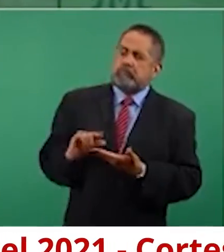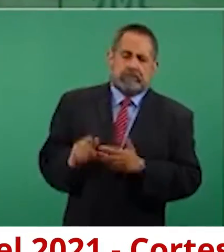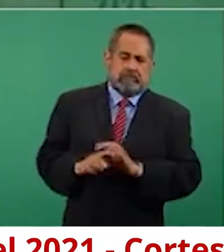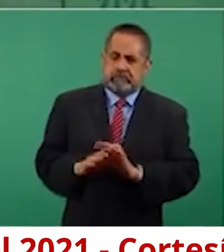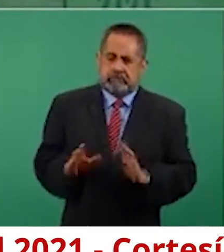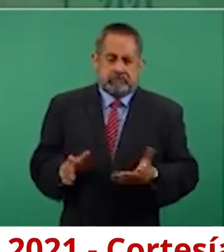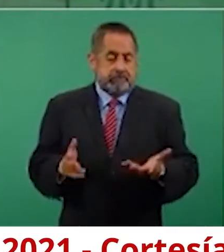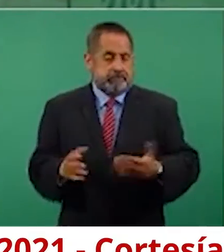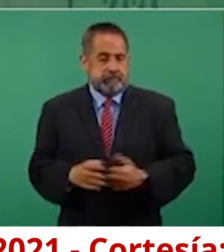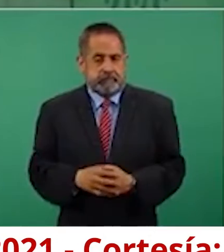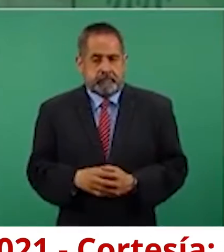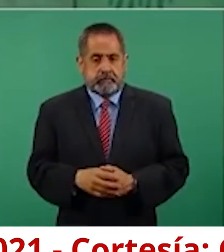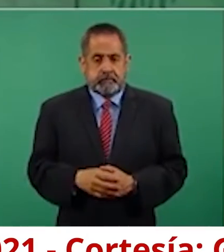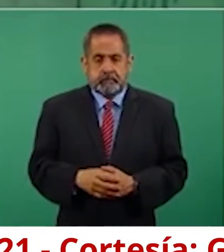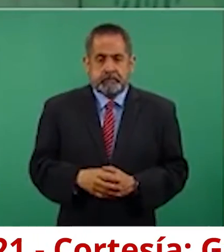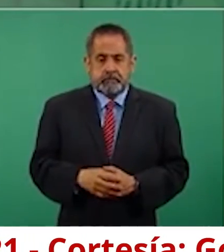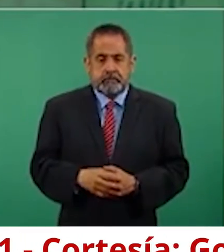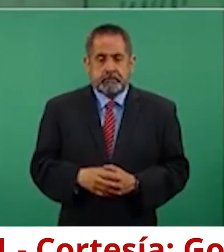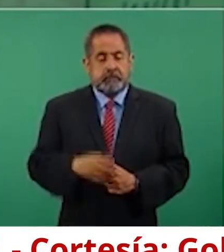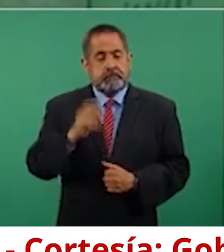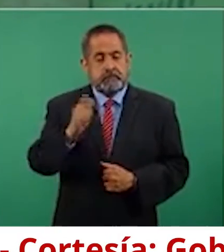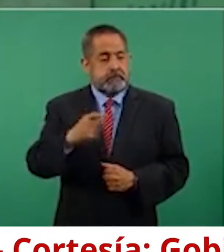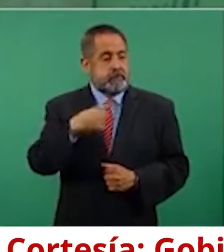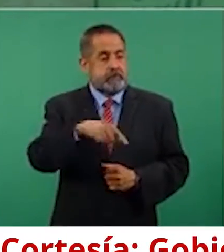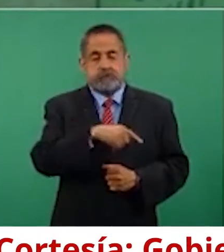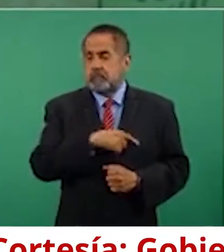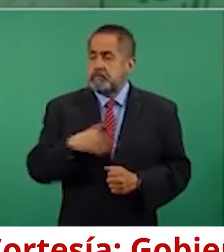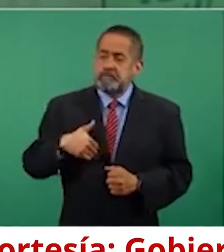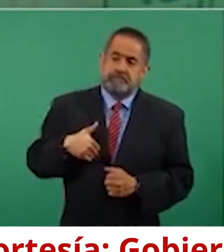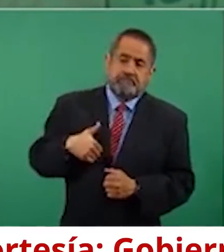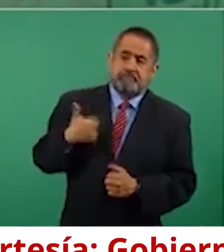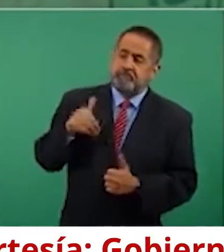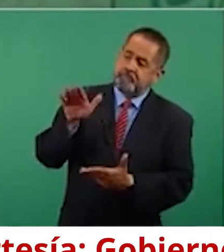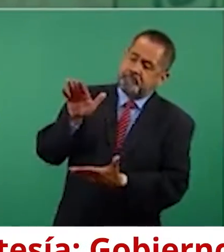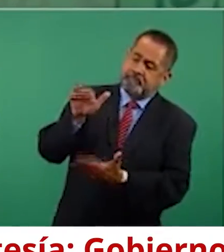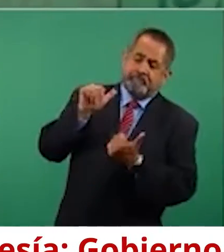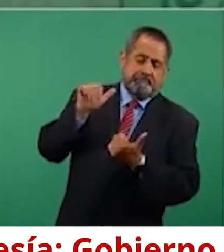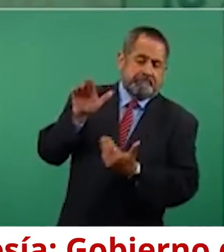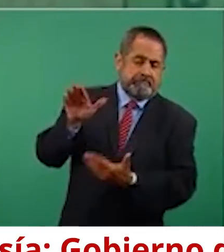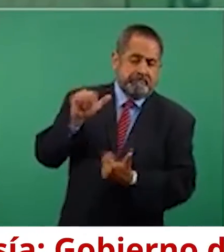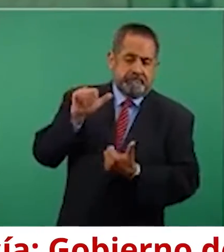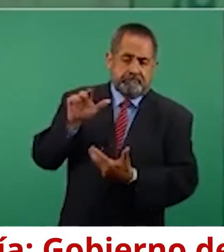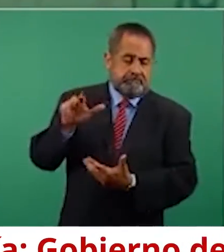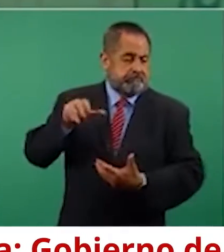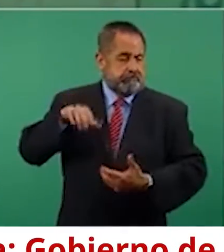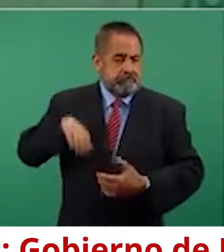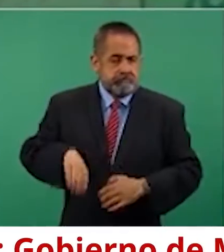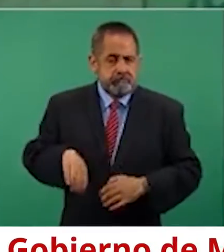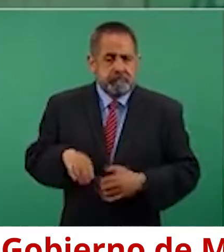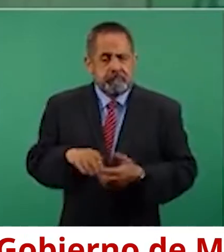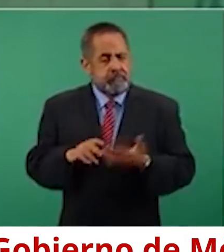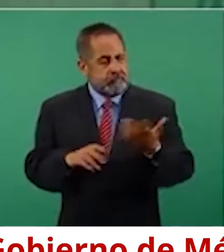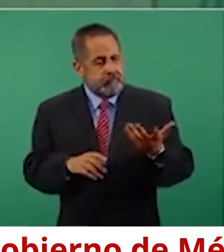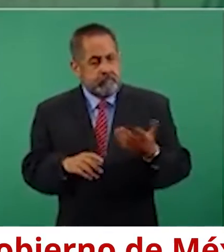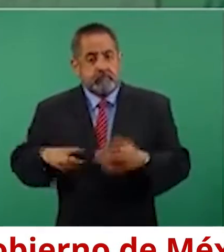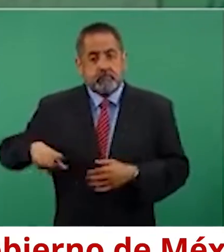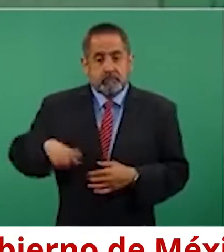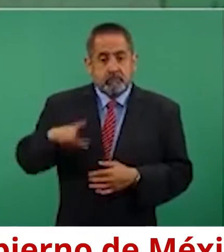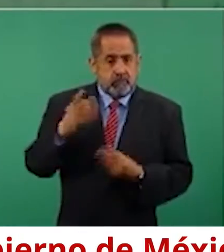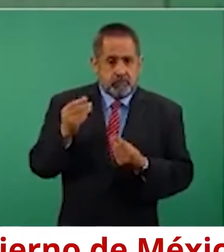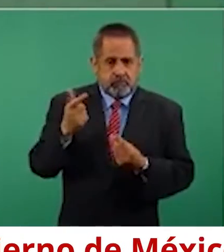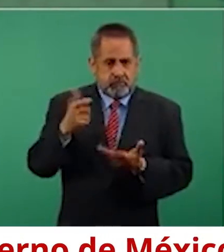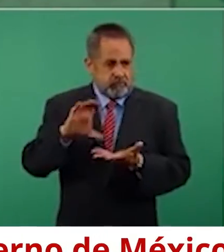te servían con la cuchara grande. Les daba muchísimo dinero el gobierno